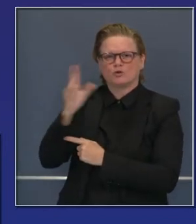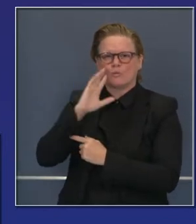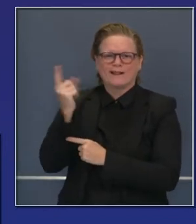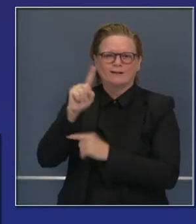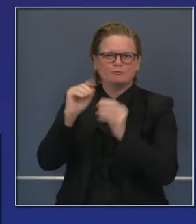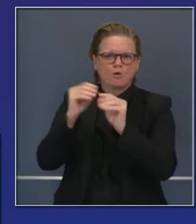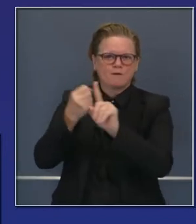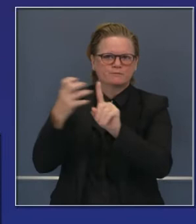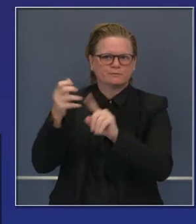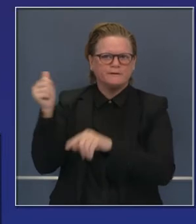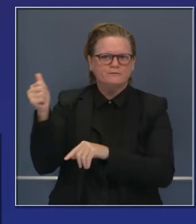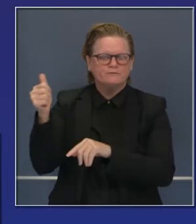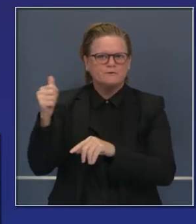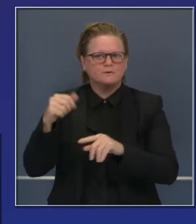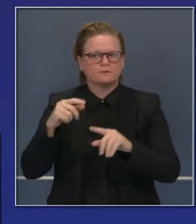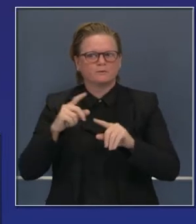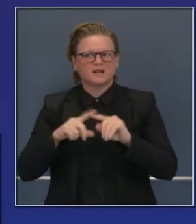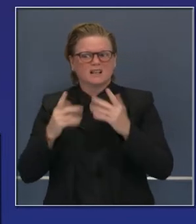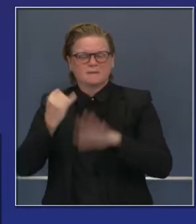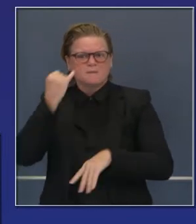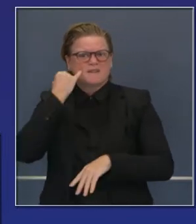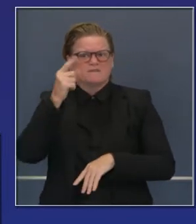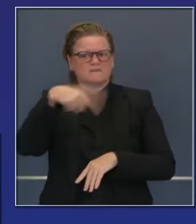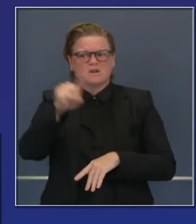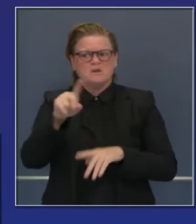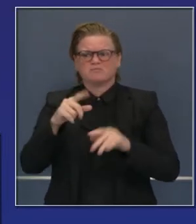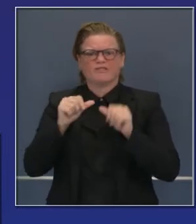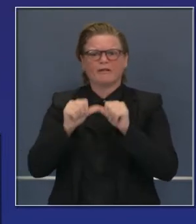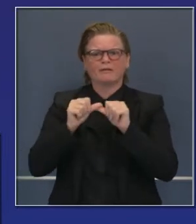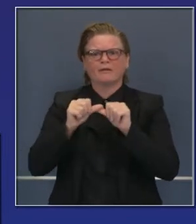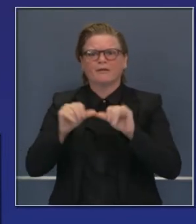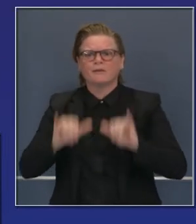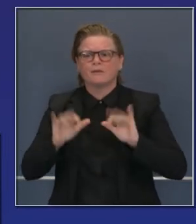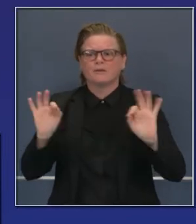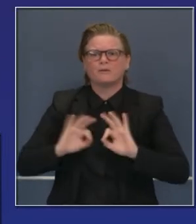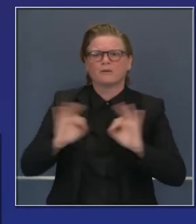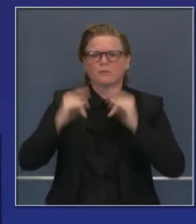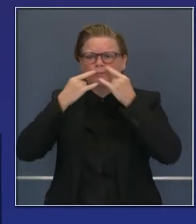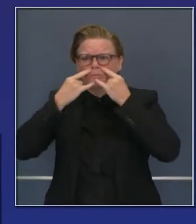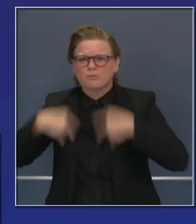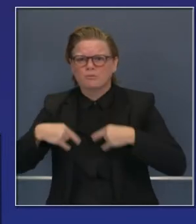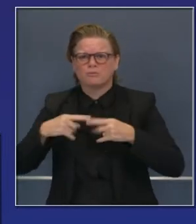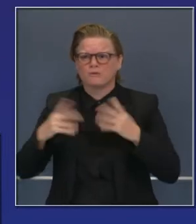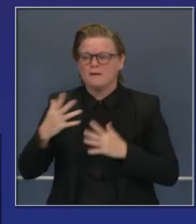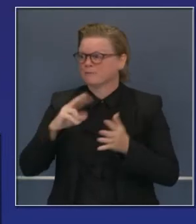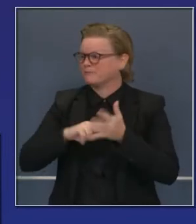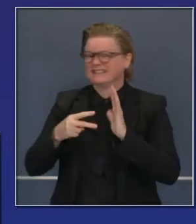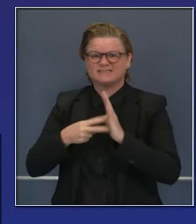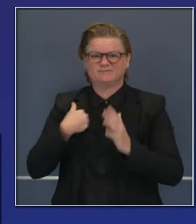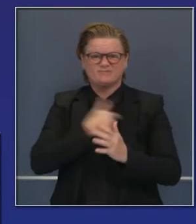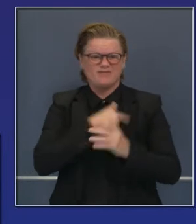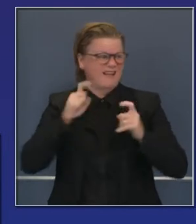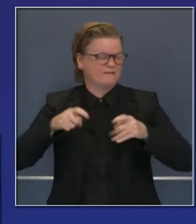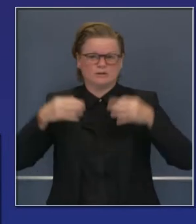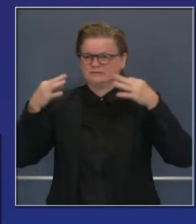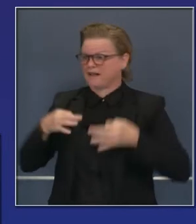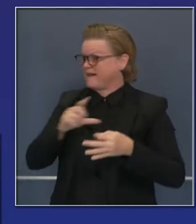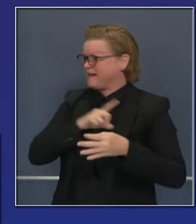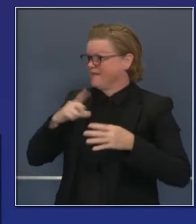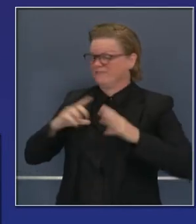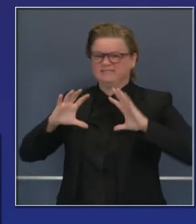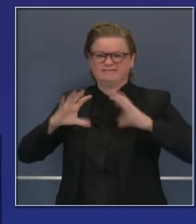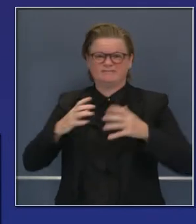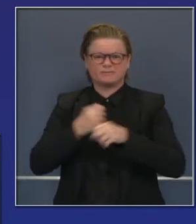en las preguntas también podrá detallar más de estas cosas. Pero tendremos que posiblemente tomar